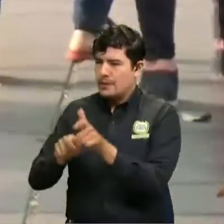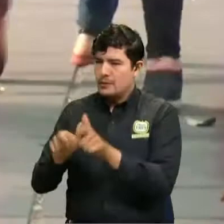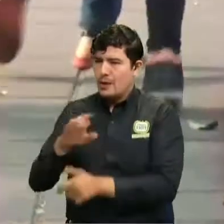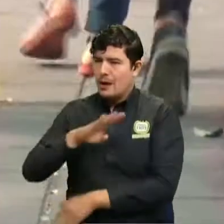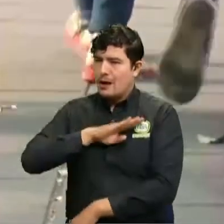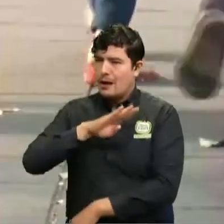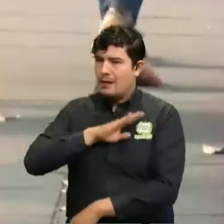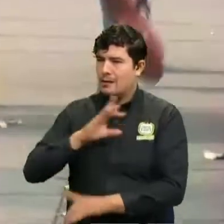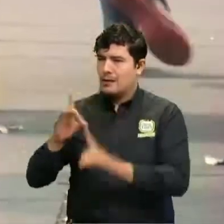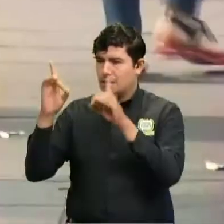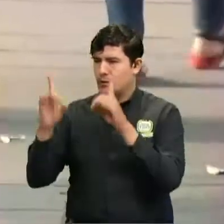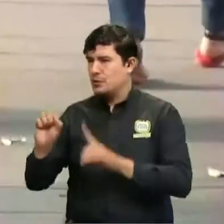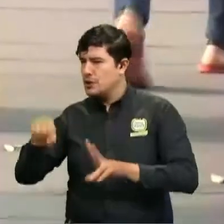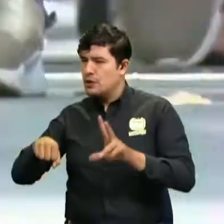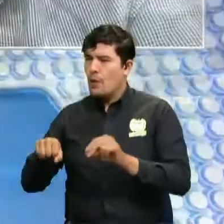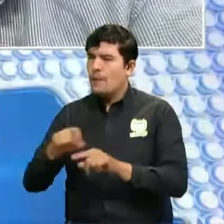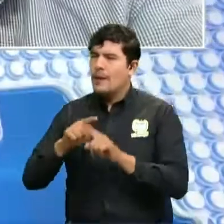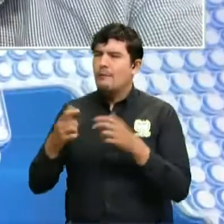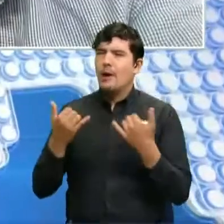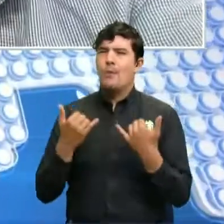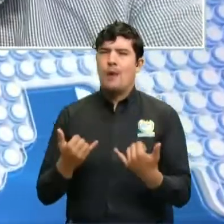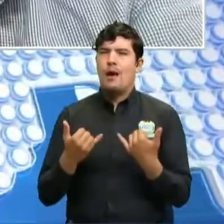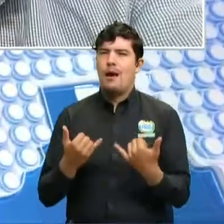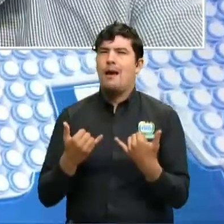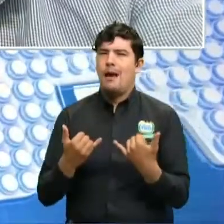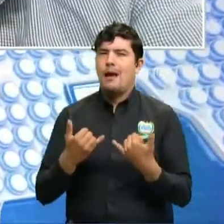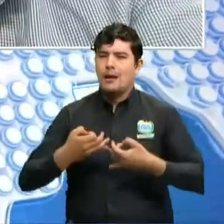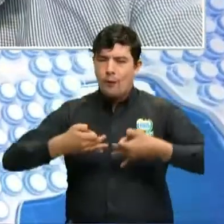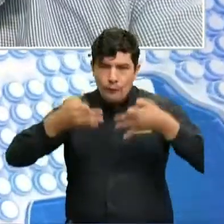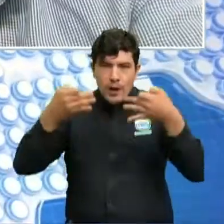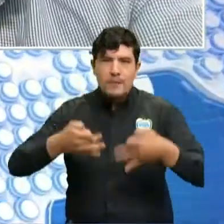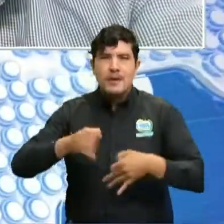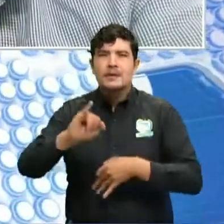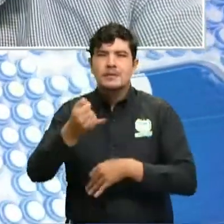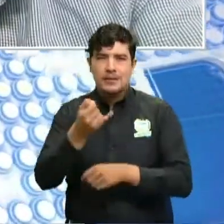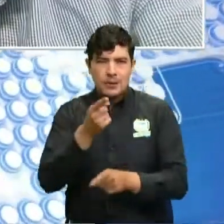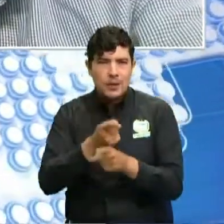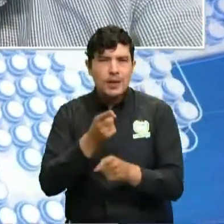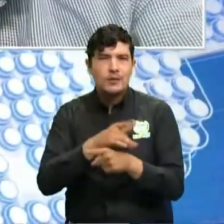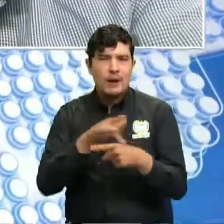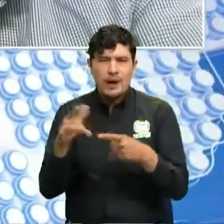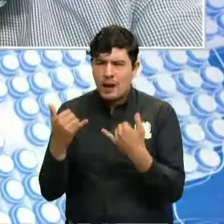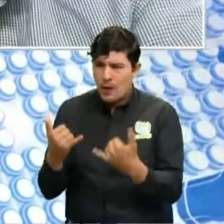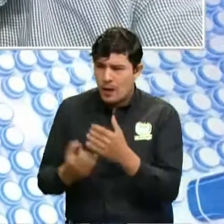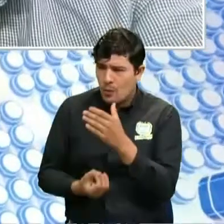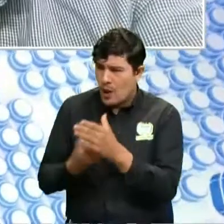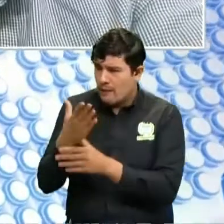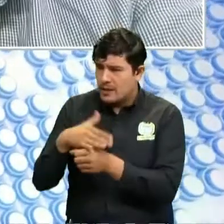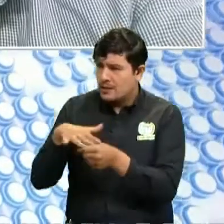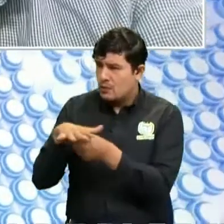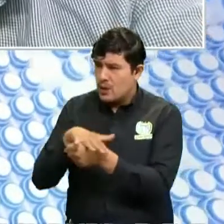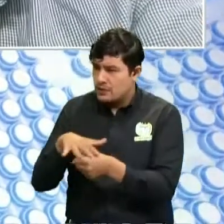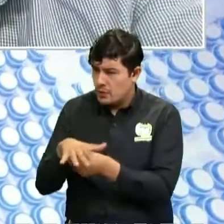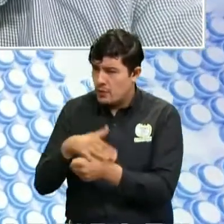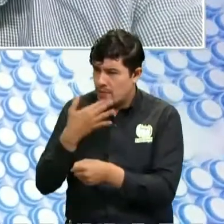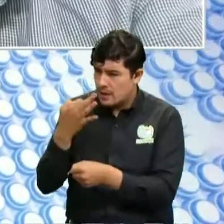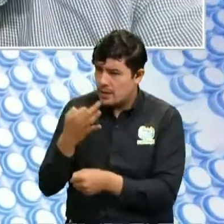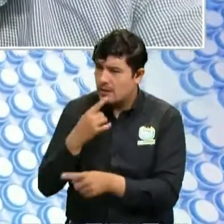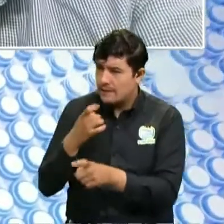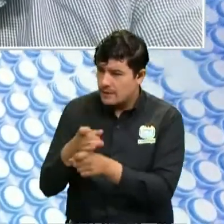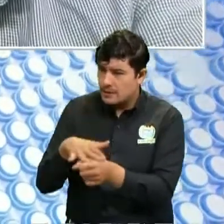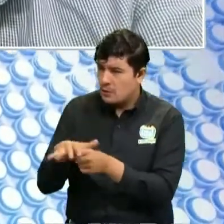decidieron si lo aplicaban o no. ¿Por qué hoy ya se confirma que finalmente se aplica? ¿Hay alguna nueva realidad que se debe tener en cuenta?